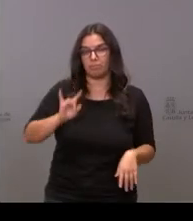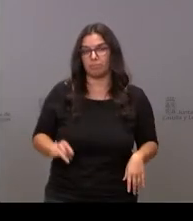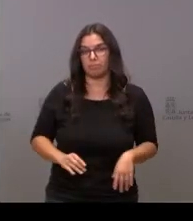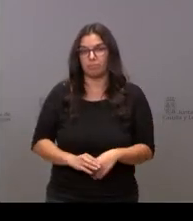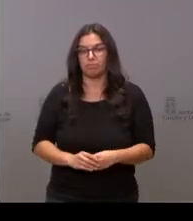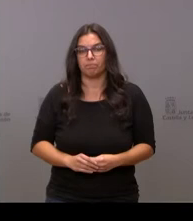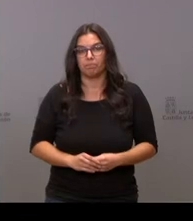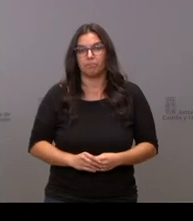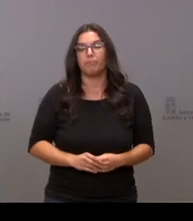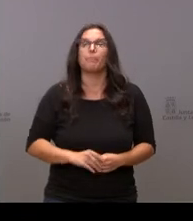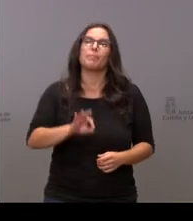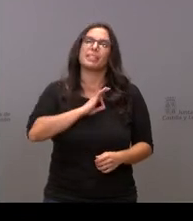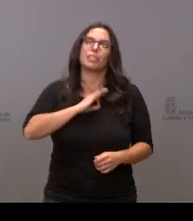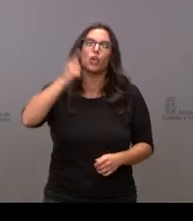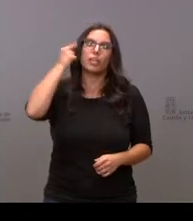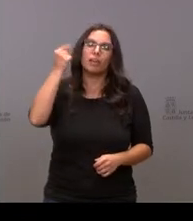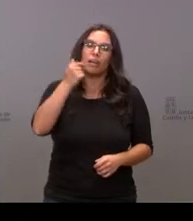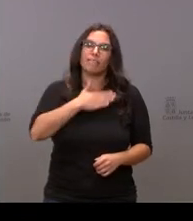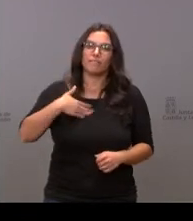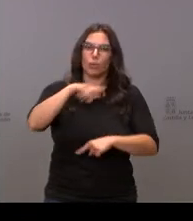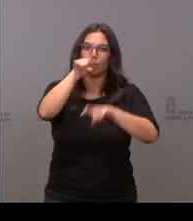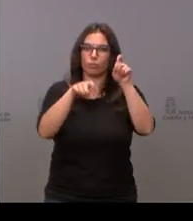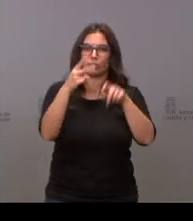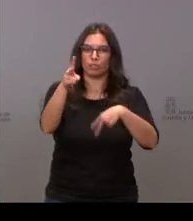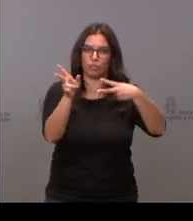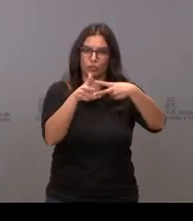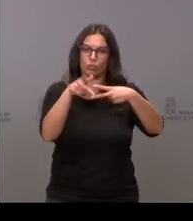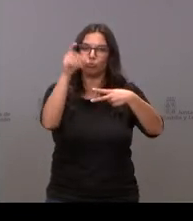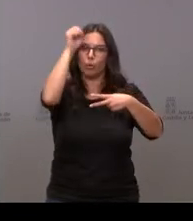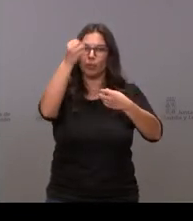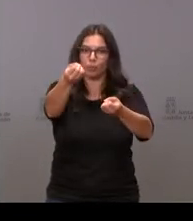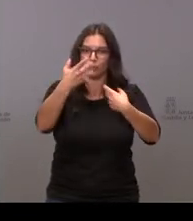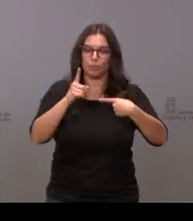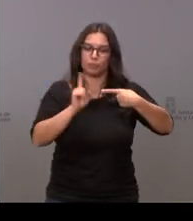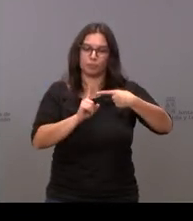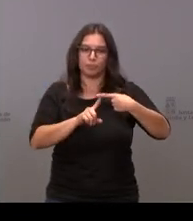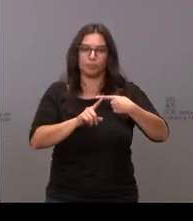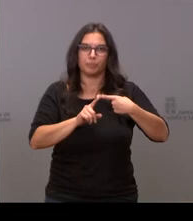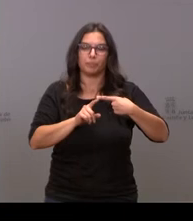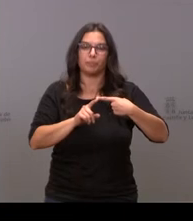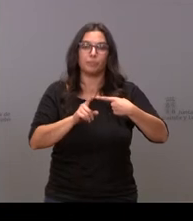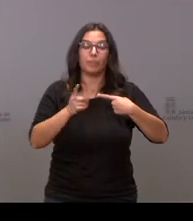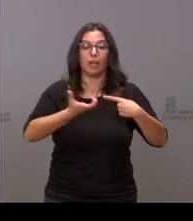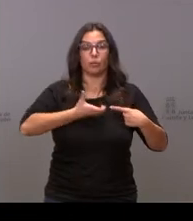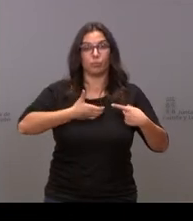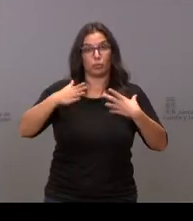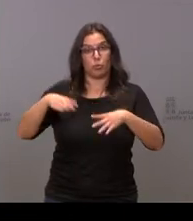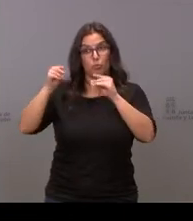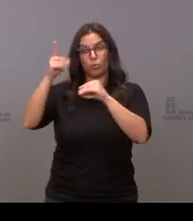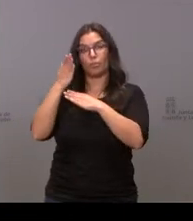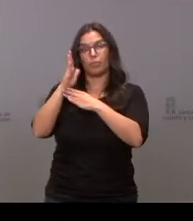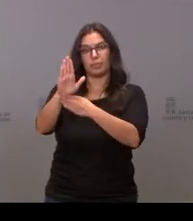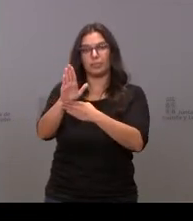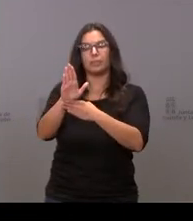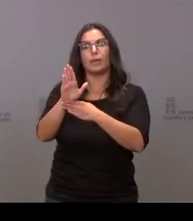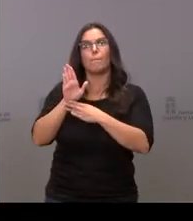al señor Igea me gustaría hacerle dos preguntas concretamente que hiciera dos valoraciones por una parte en el Ayuntamiento de Burgos se va a presentar una